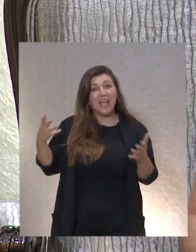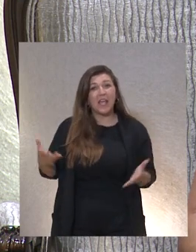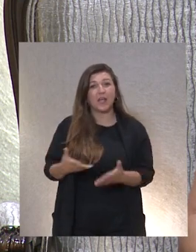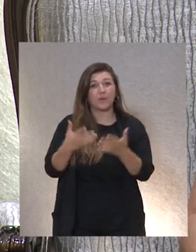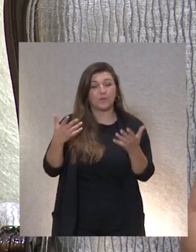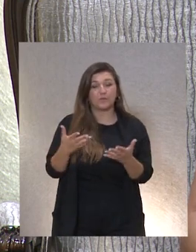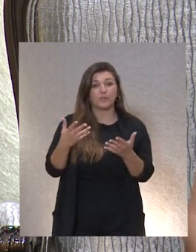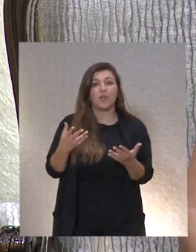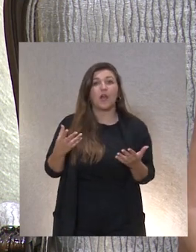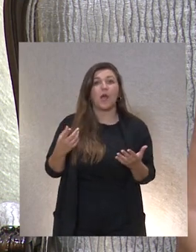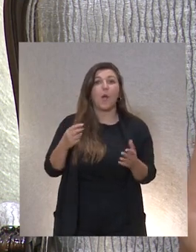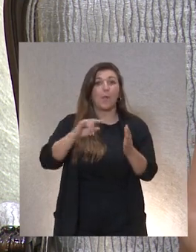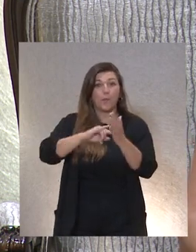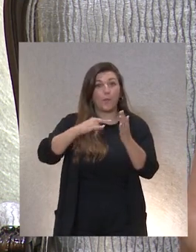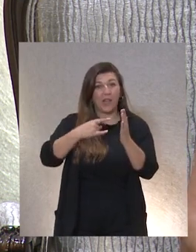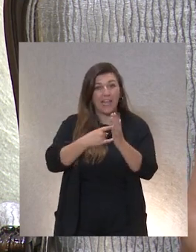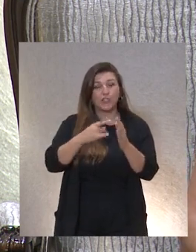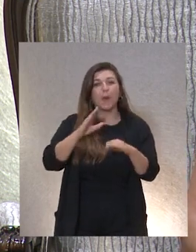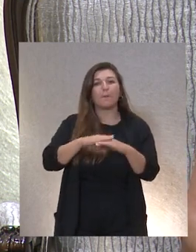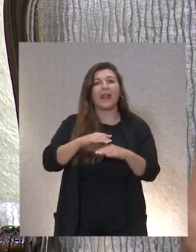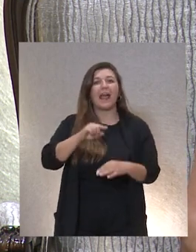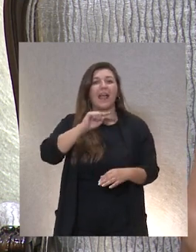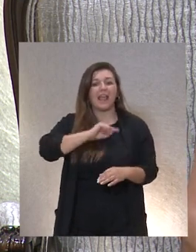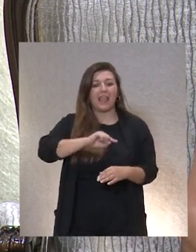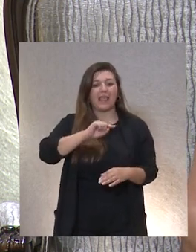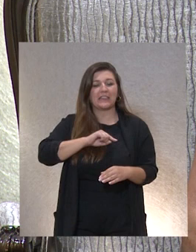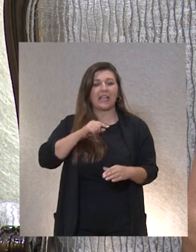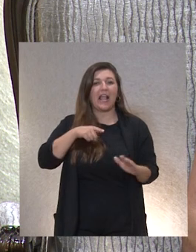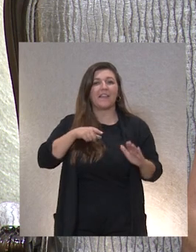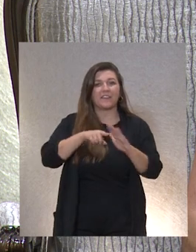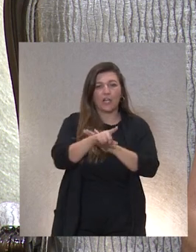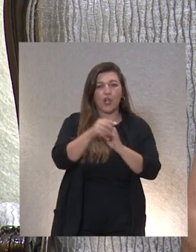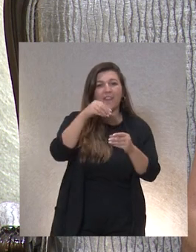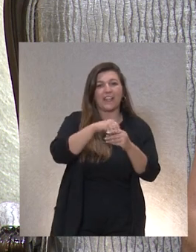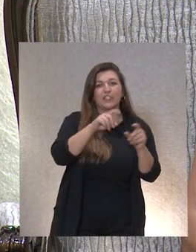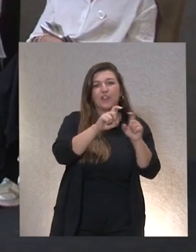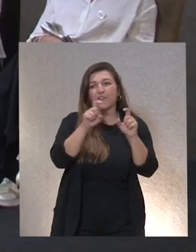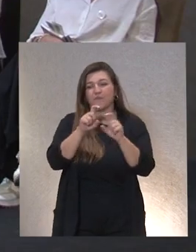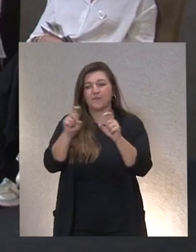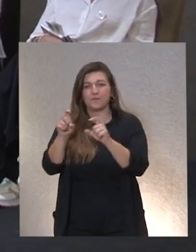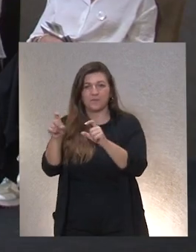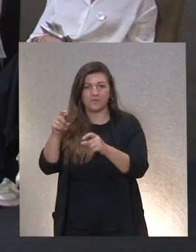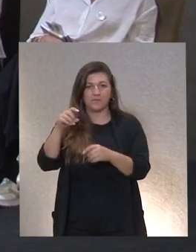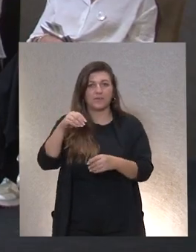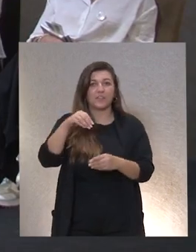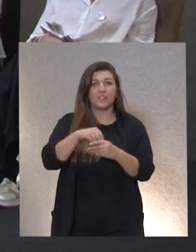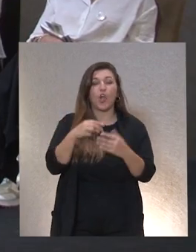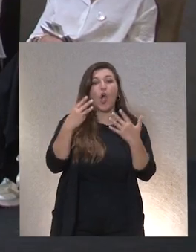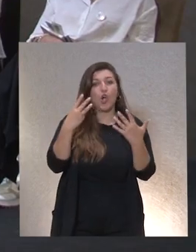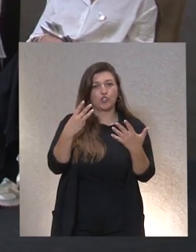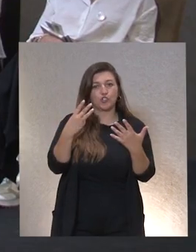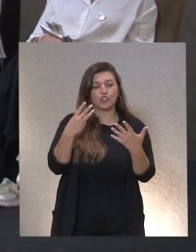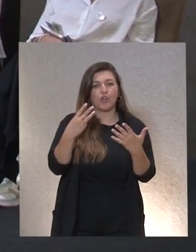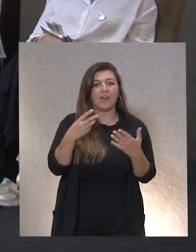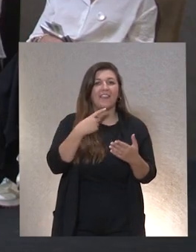Cochea para desarrollar la ética en las organizaciones de la Federación. Han participado ocho entidades y ha tenido como resultado la publicación